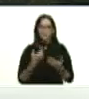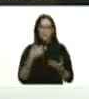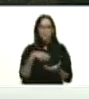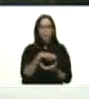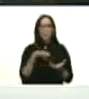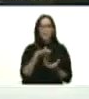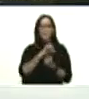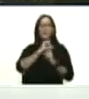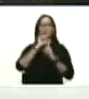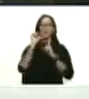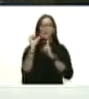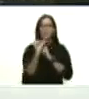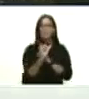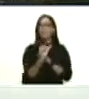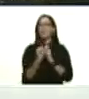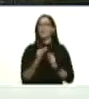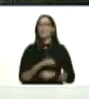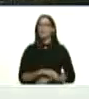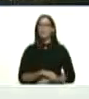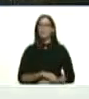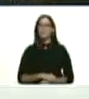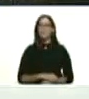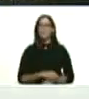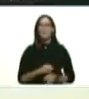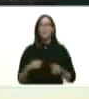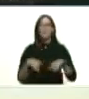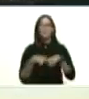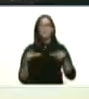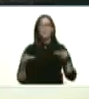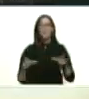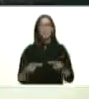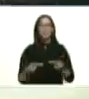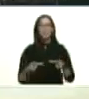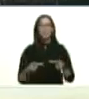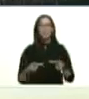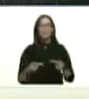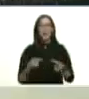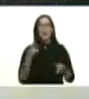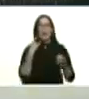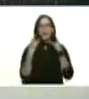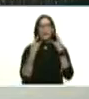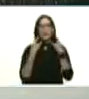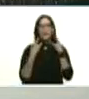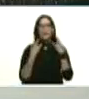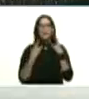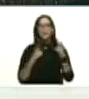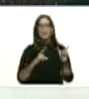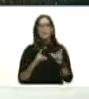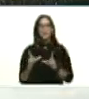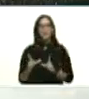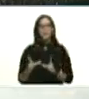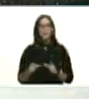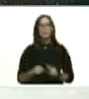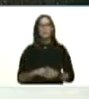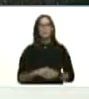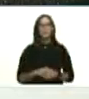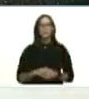climáticas y frente a estas situaciones estar alerta bien preparado bien plantado